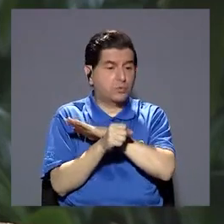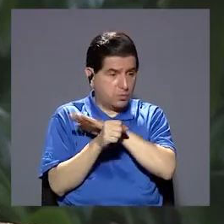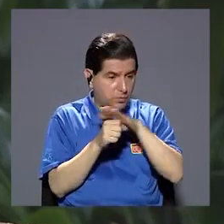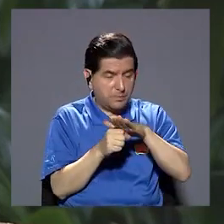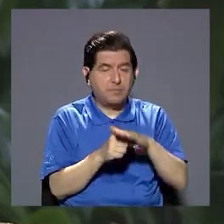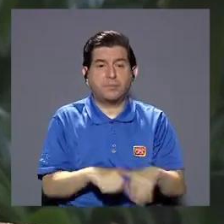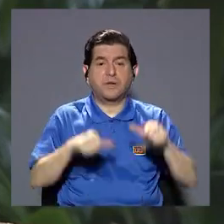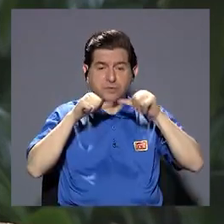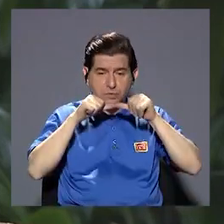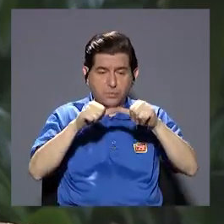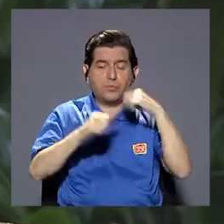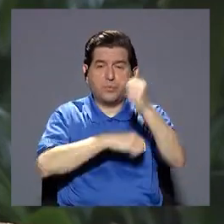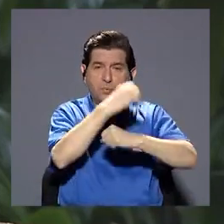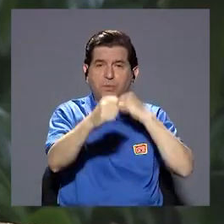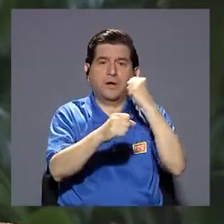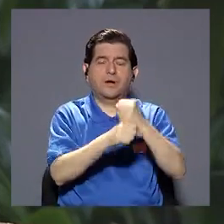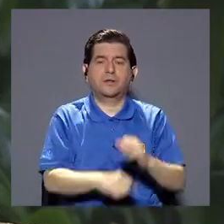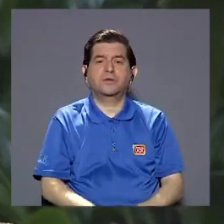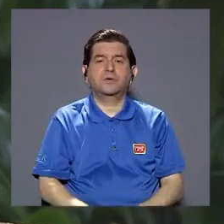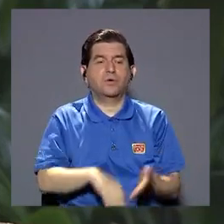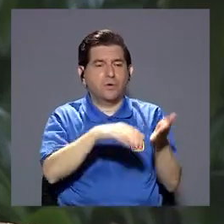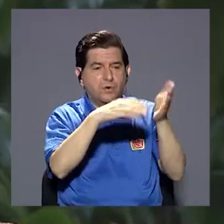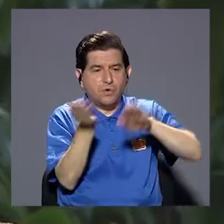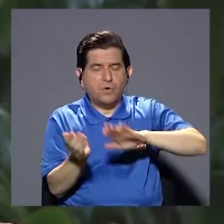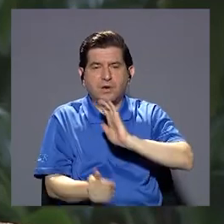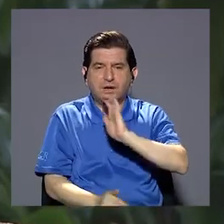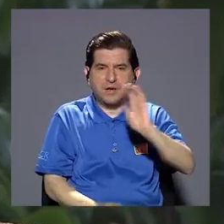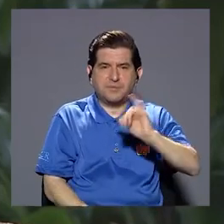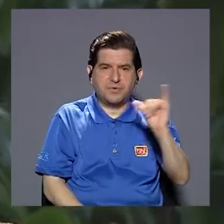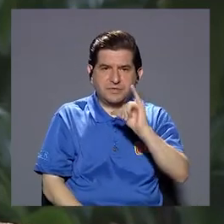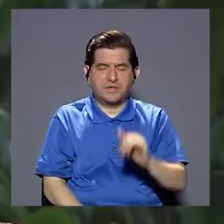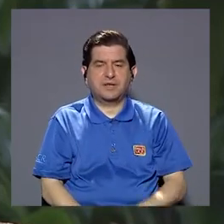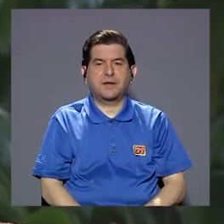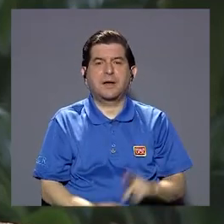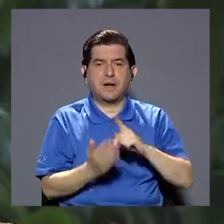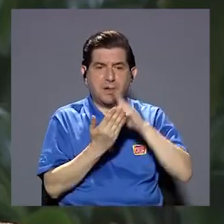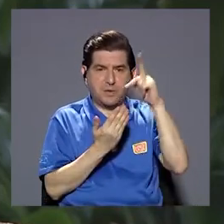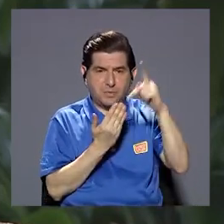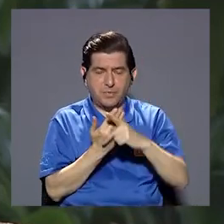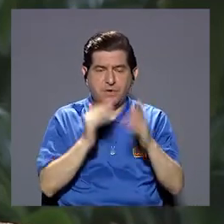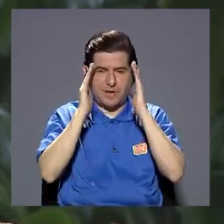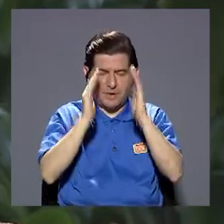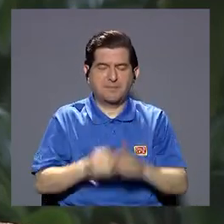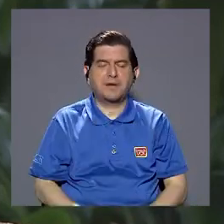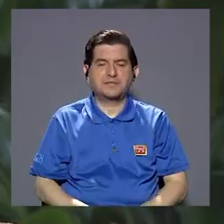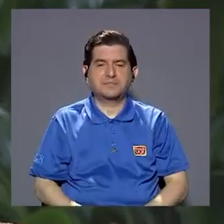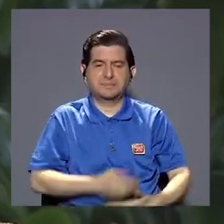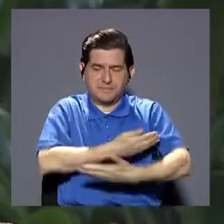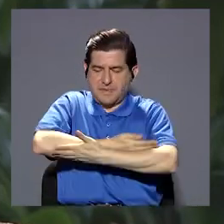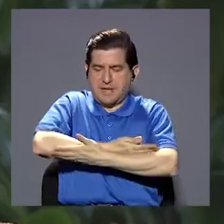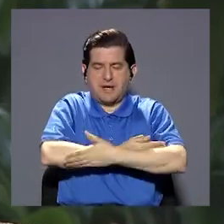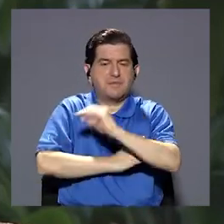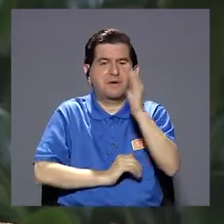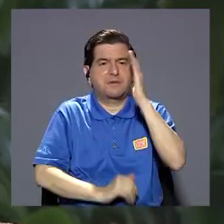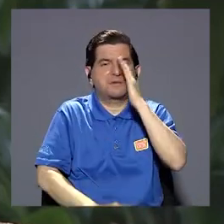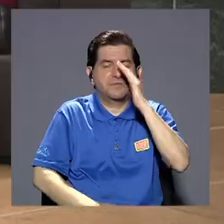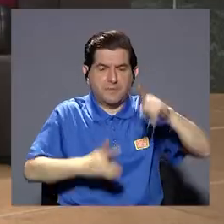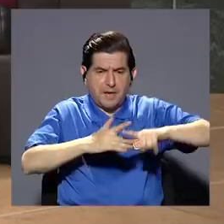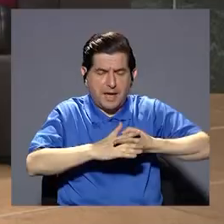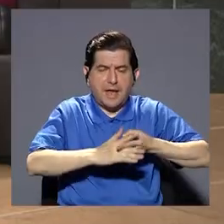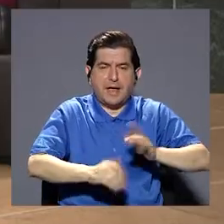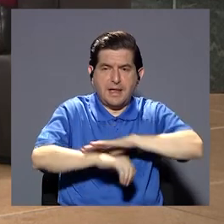exámenes sus controles de citas médicas cada tres meses ¿verdad? tienen un control bastante continuo a lo largo del año